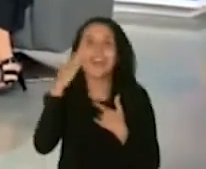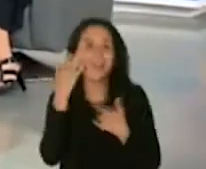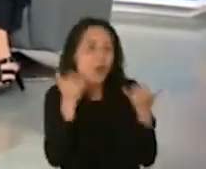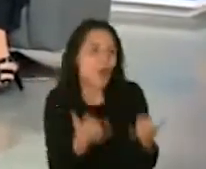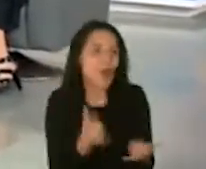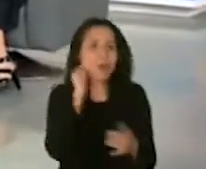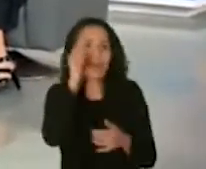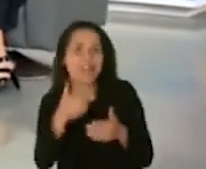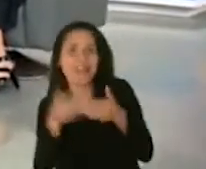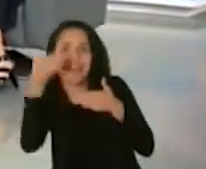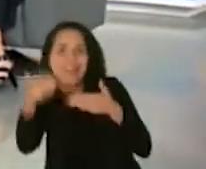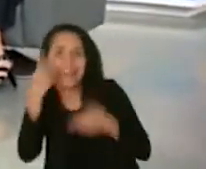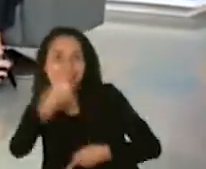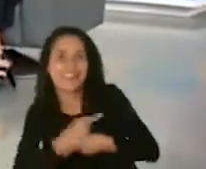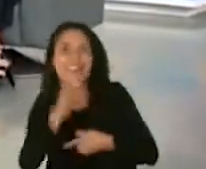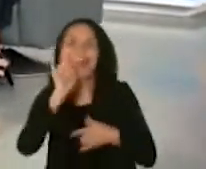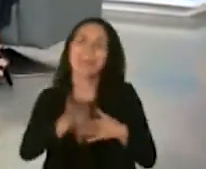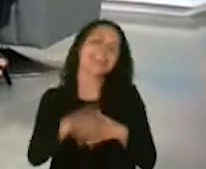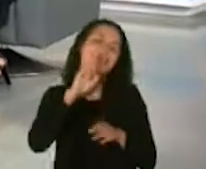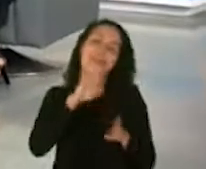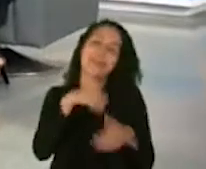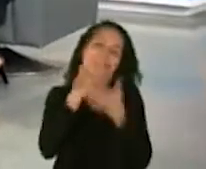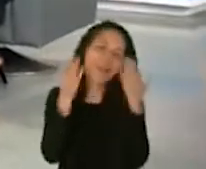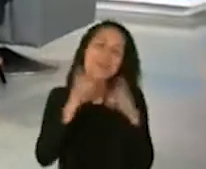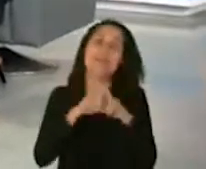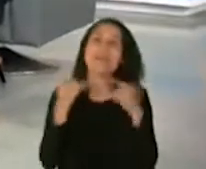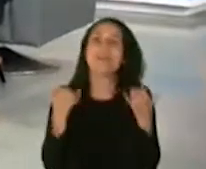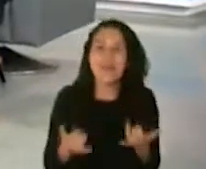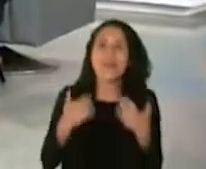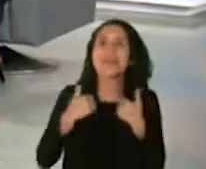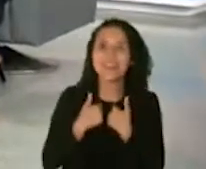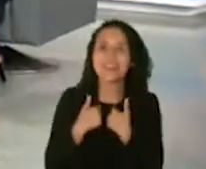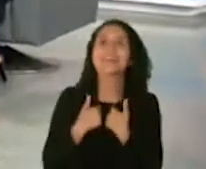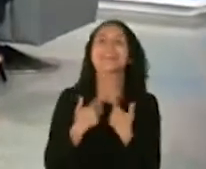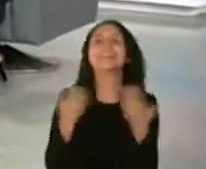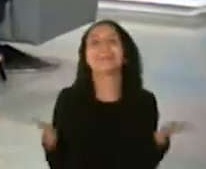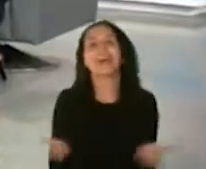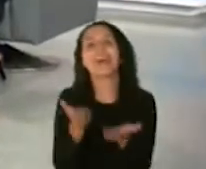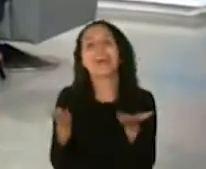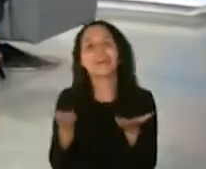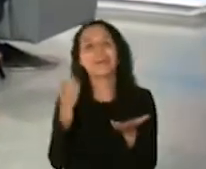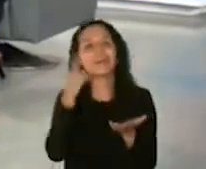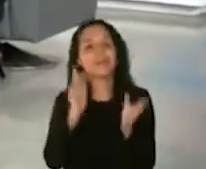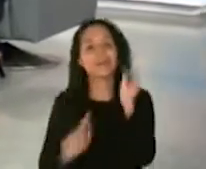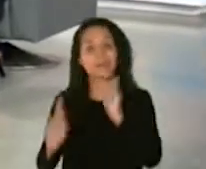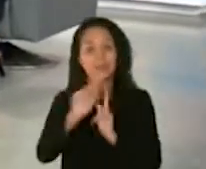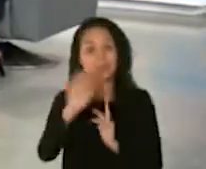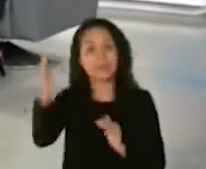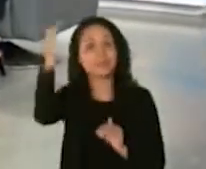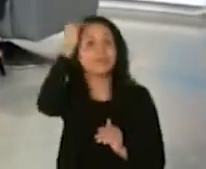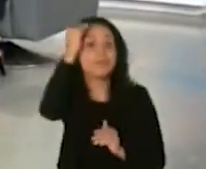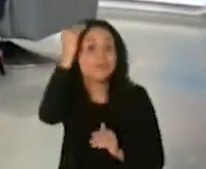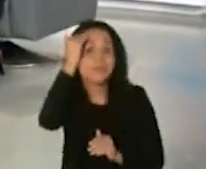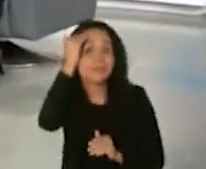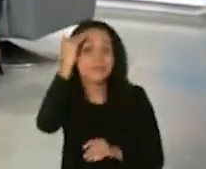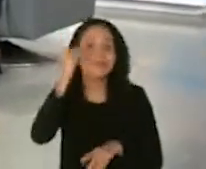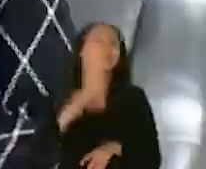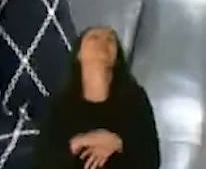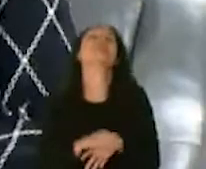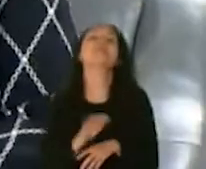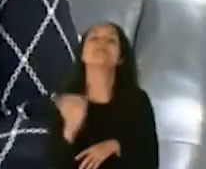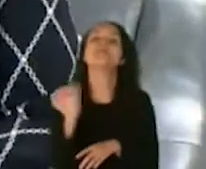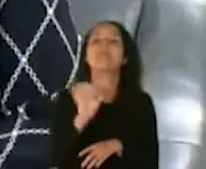mañana, pasado. Esa contestación no la tenemos, pero sí hoy estamos aquí, ¿verdad?, para que el público general conozca y